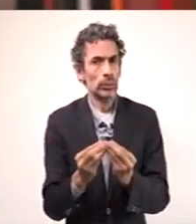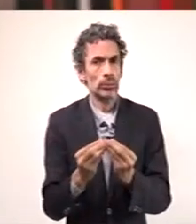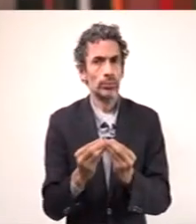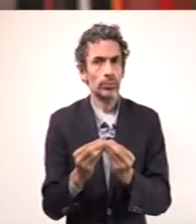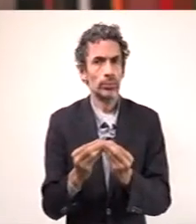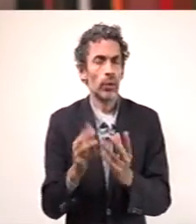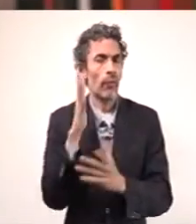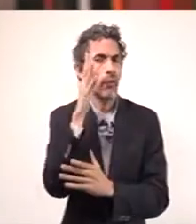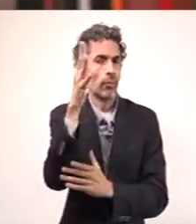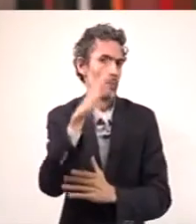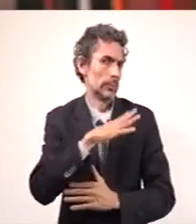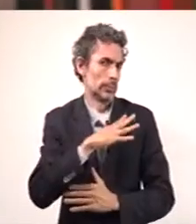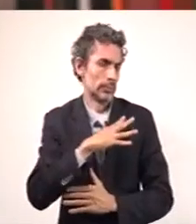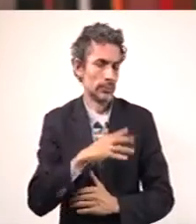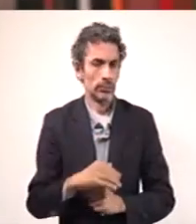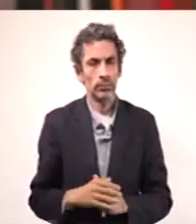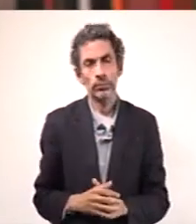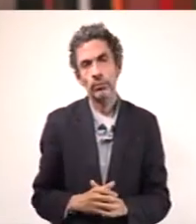juntos vamos a salir adelante.